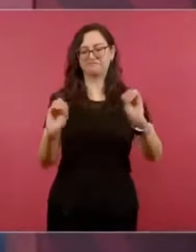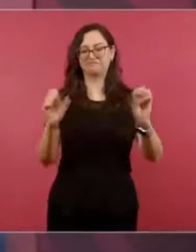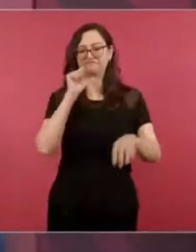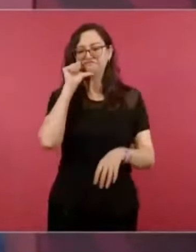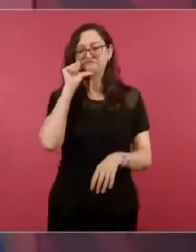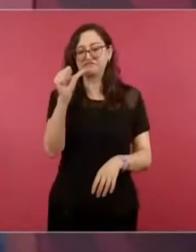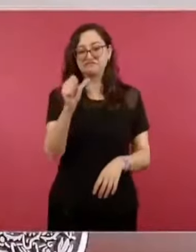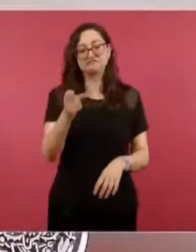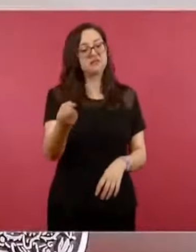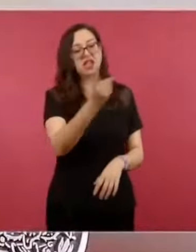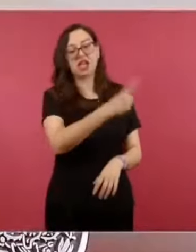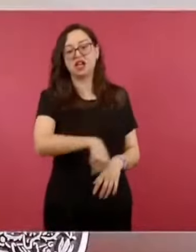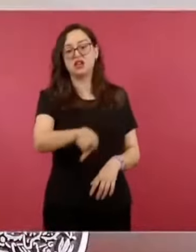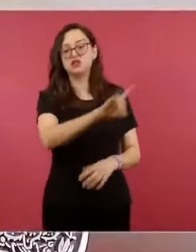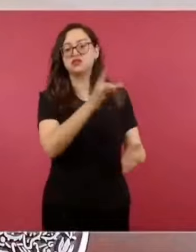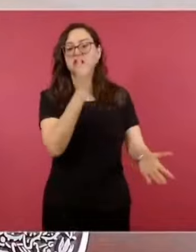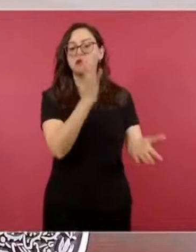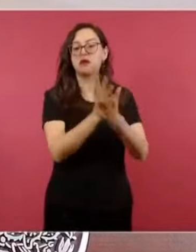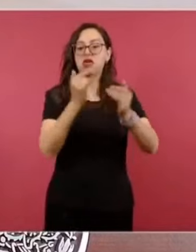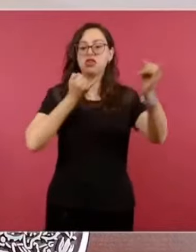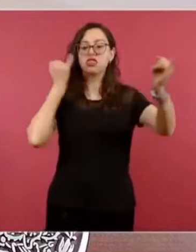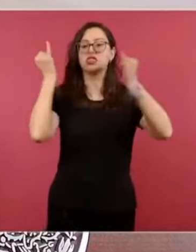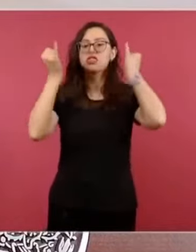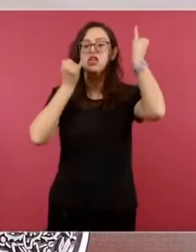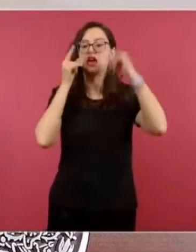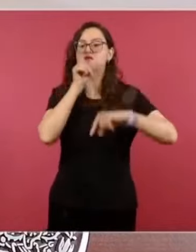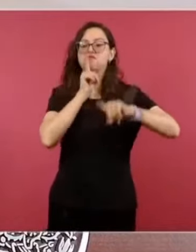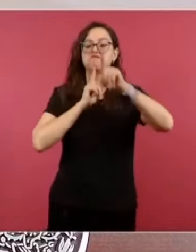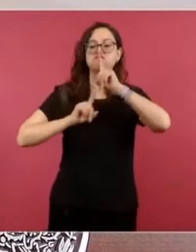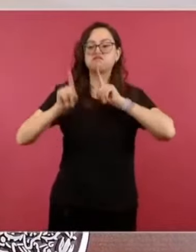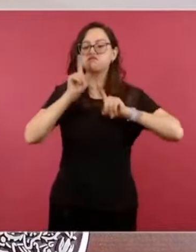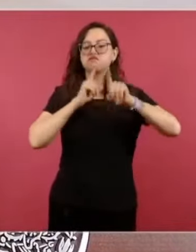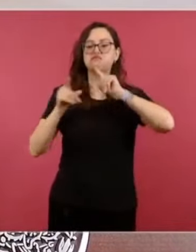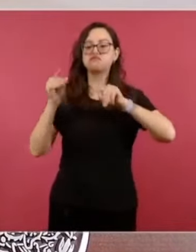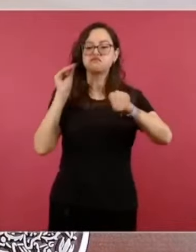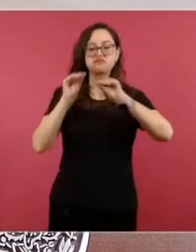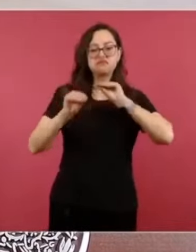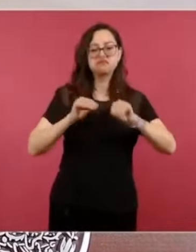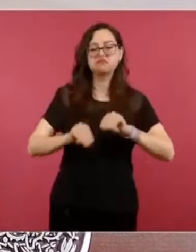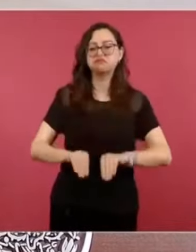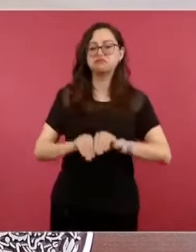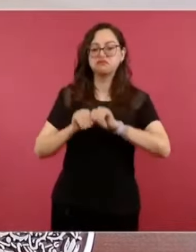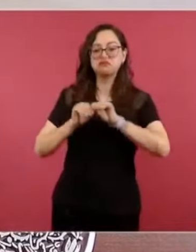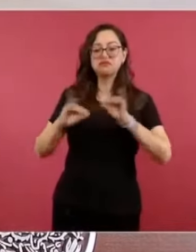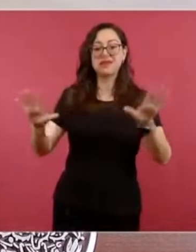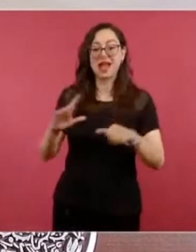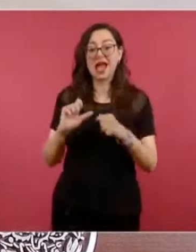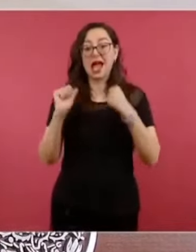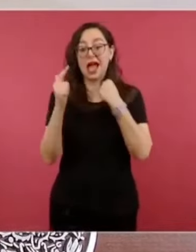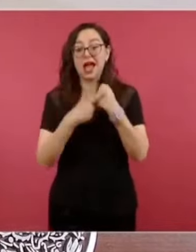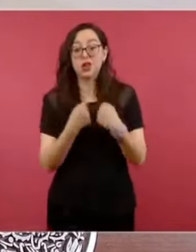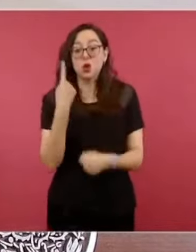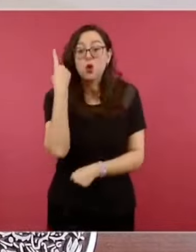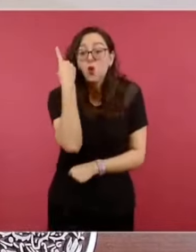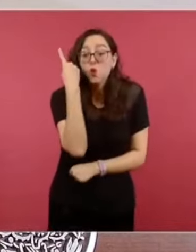una sola prueba.